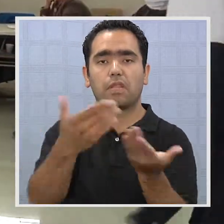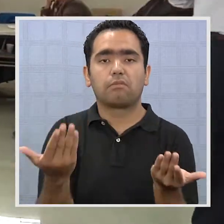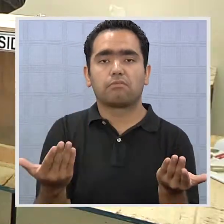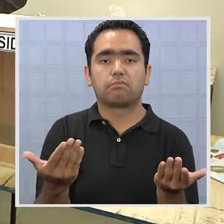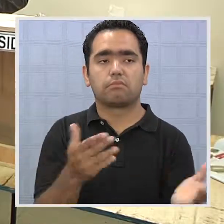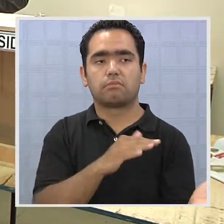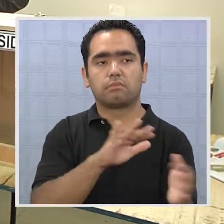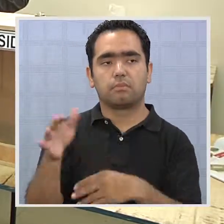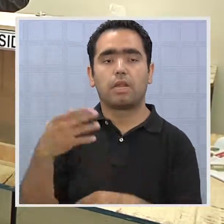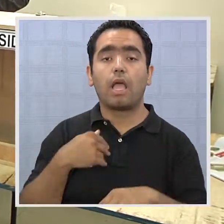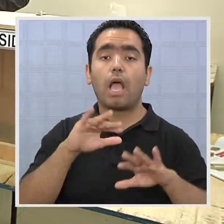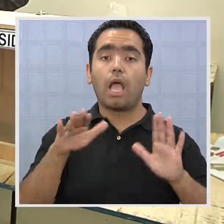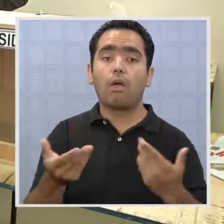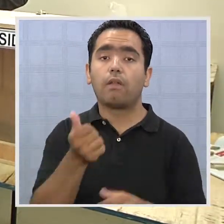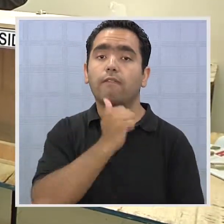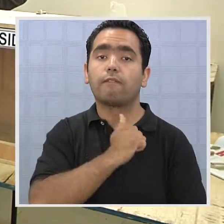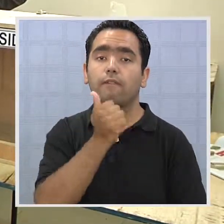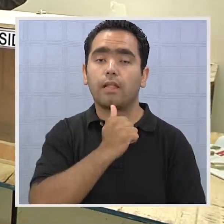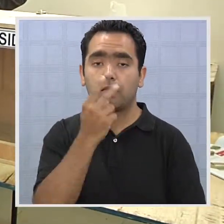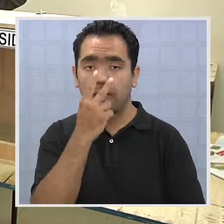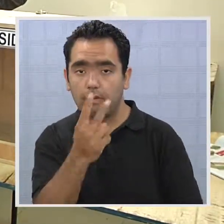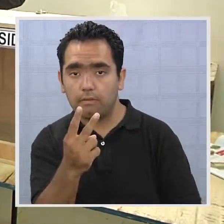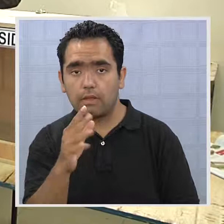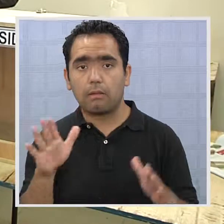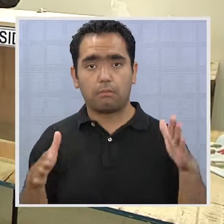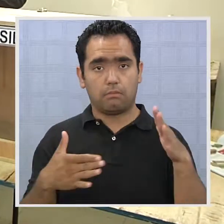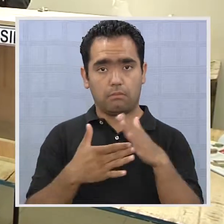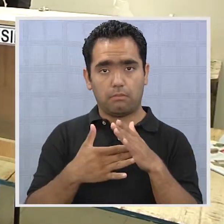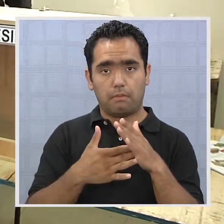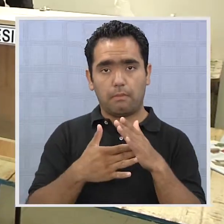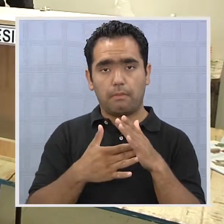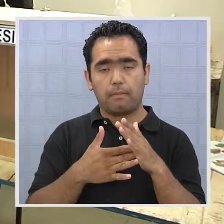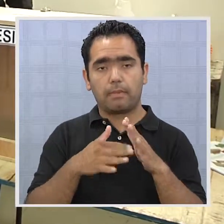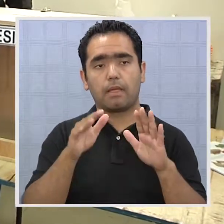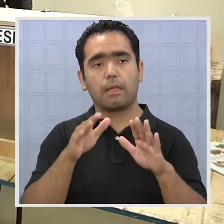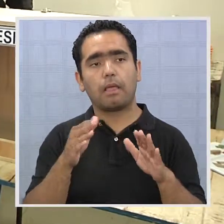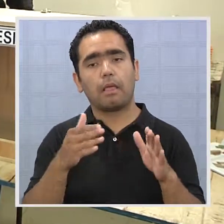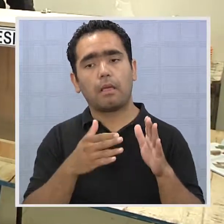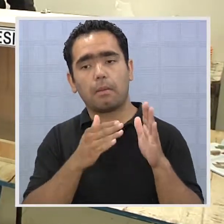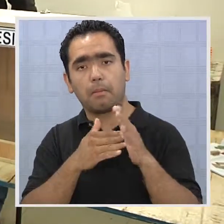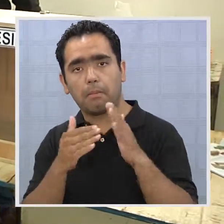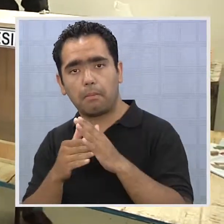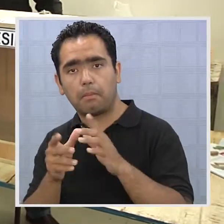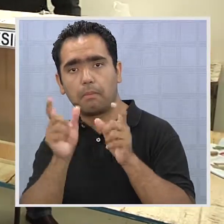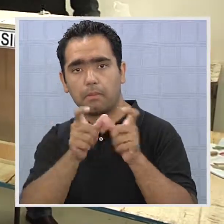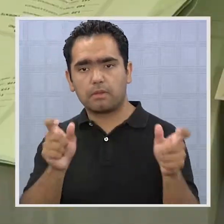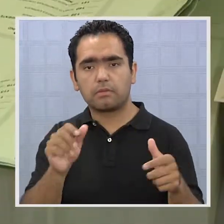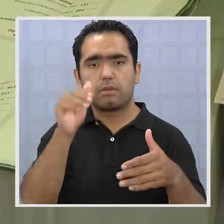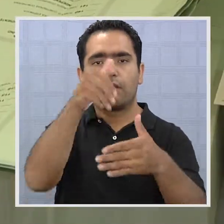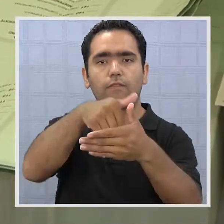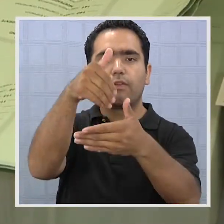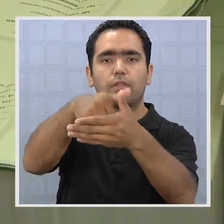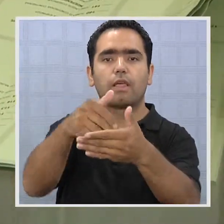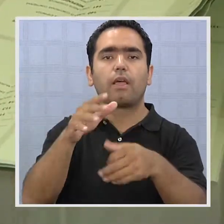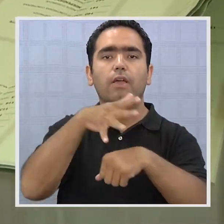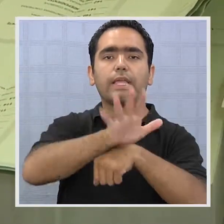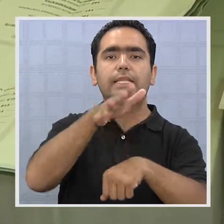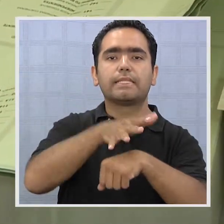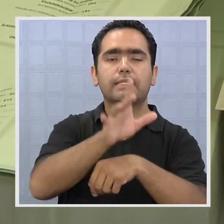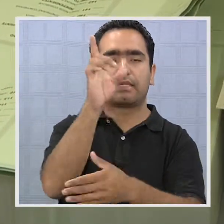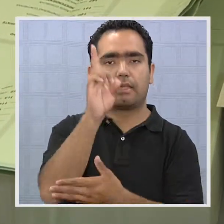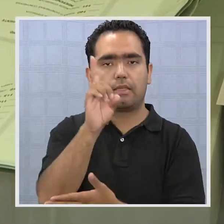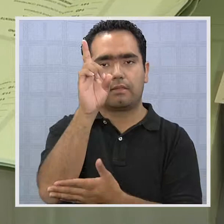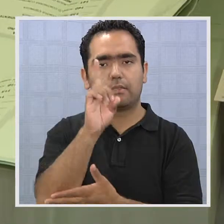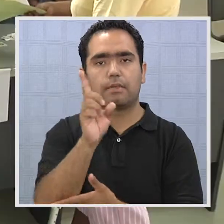próxima elección. Ahora falta por ver si la abstención volverá a ser el candidato más votado en la convocatoria del